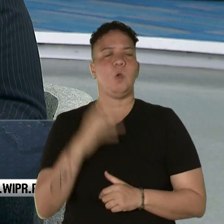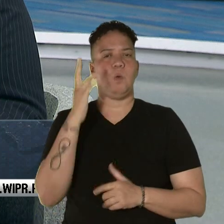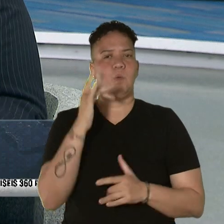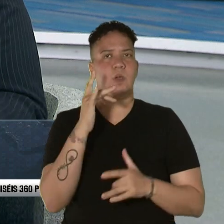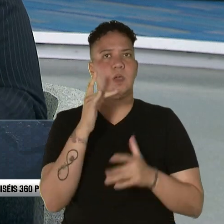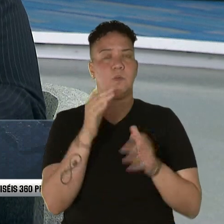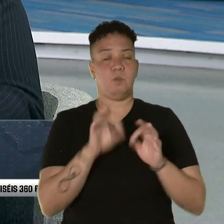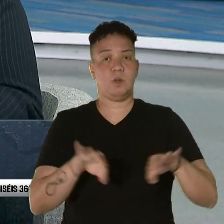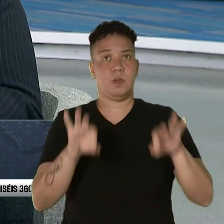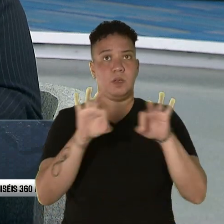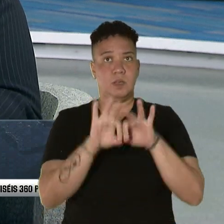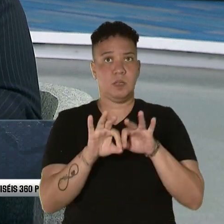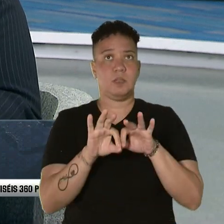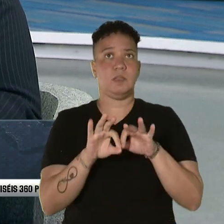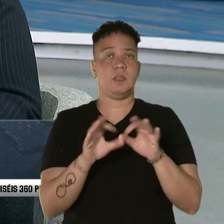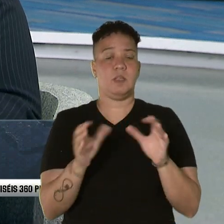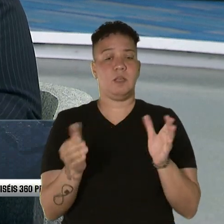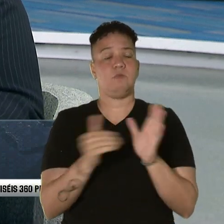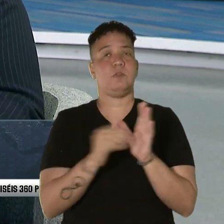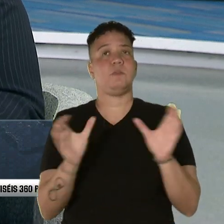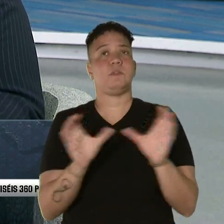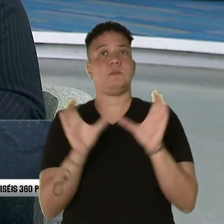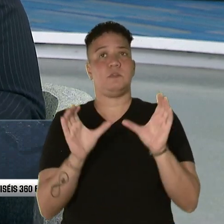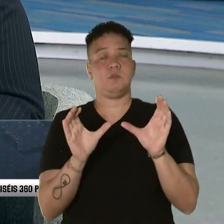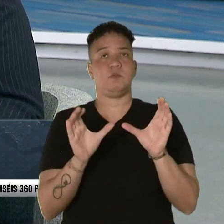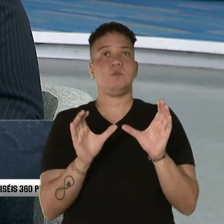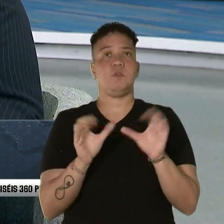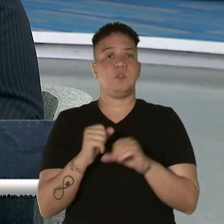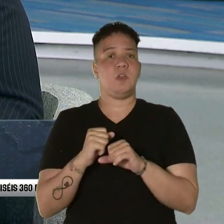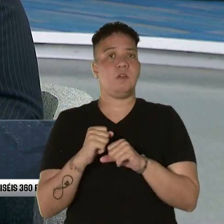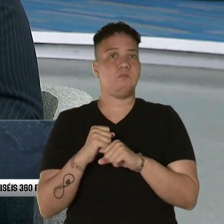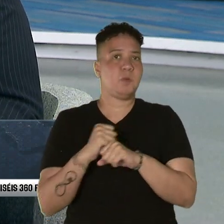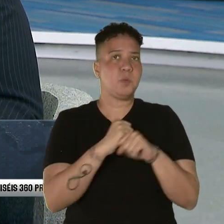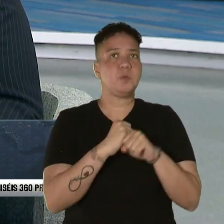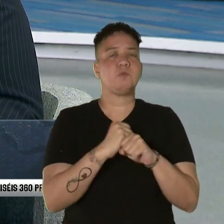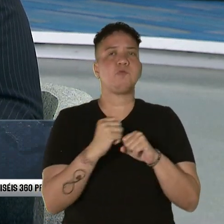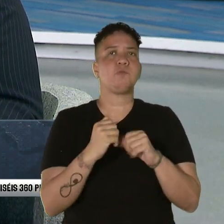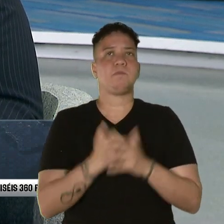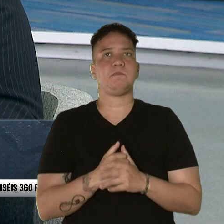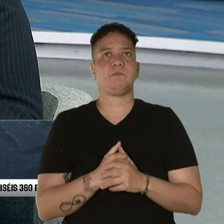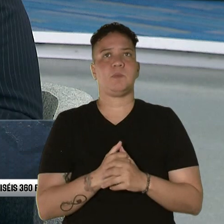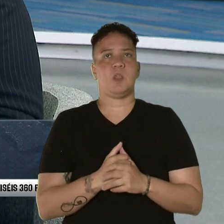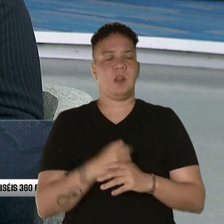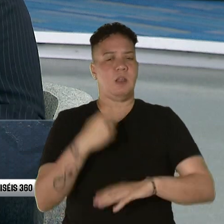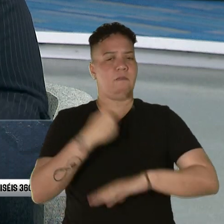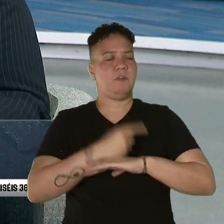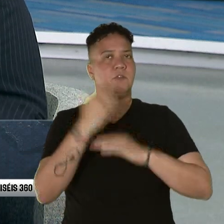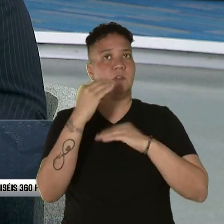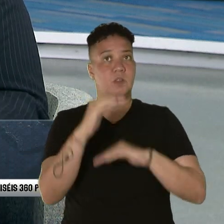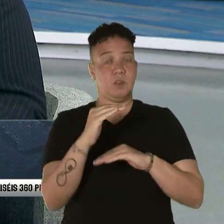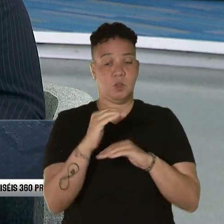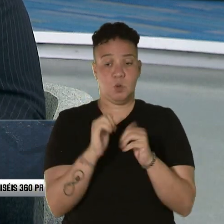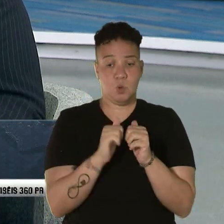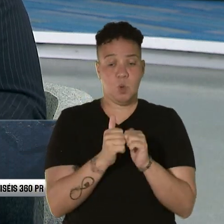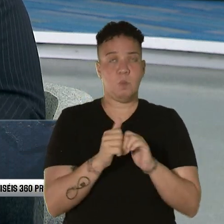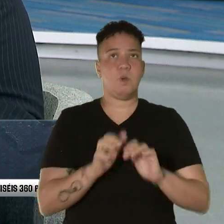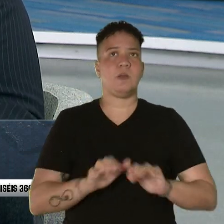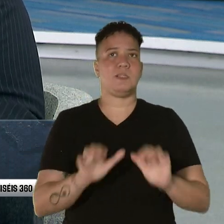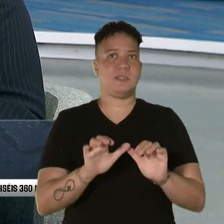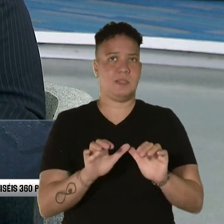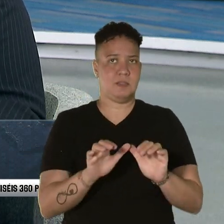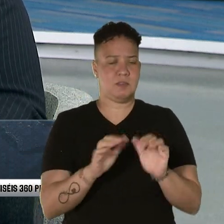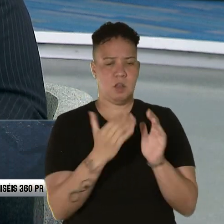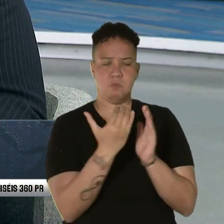de cubierta? ¿A qué se exponen quienes no lo hagan? ¿Cuál es la fecha límite para la recertificación de cubierta? ¿Y cómo se puede hacer la